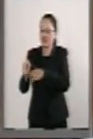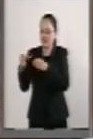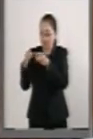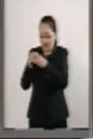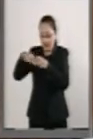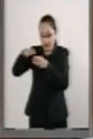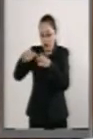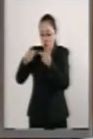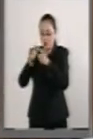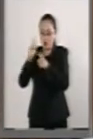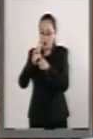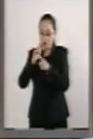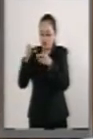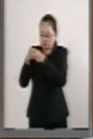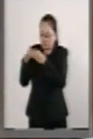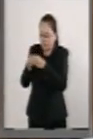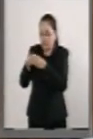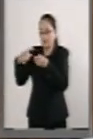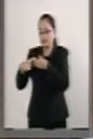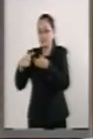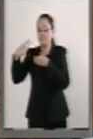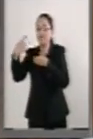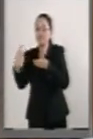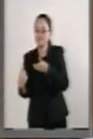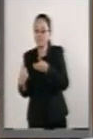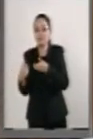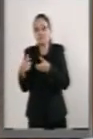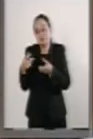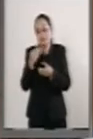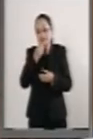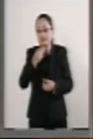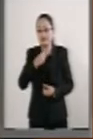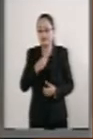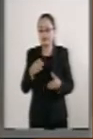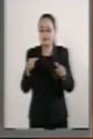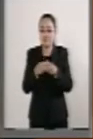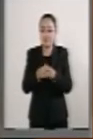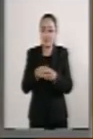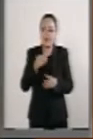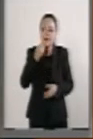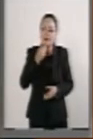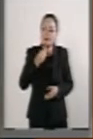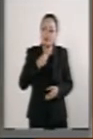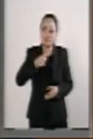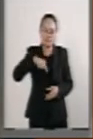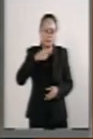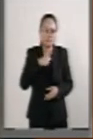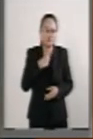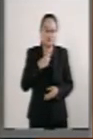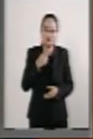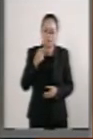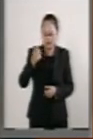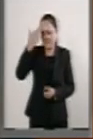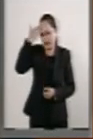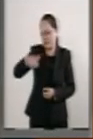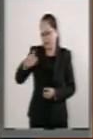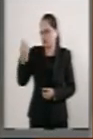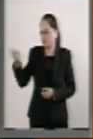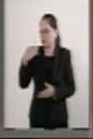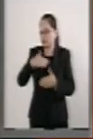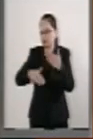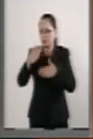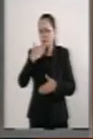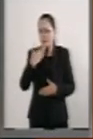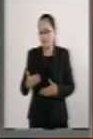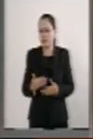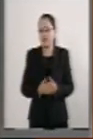medias incompletas. Pero desde luego no tenemos más que decir sabemos que te va a ir bien. Y